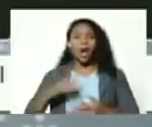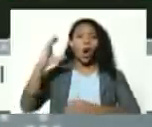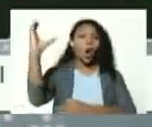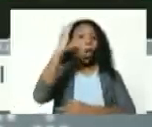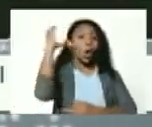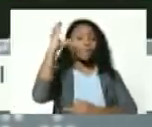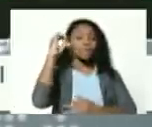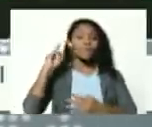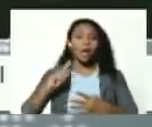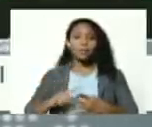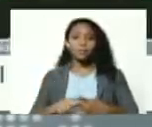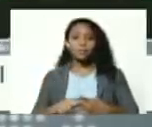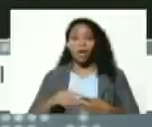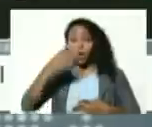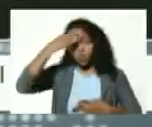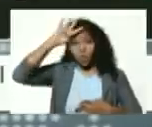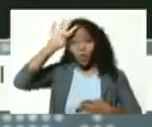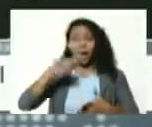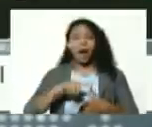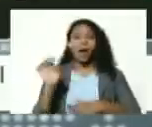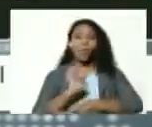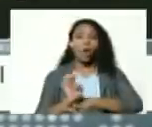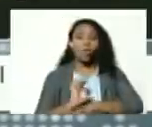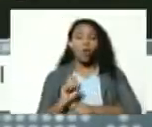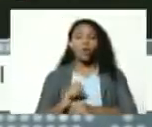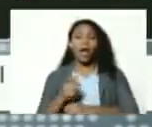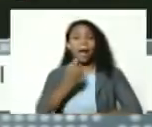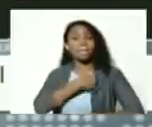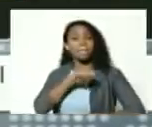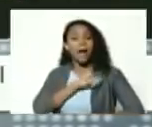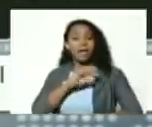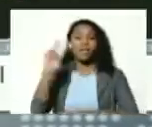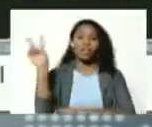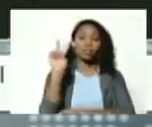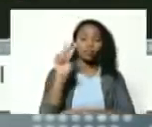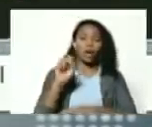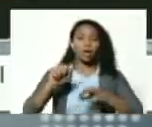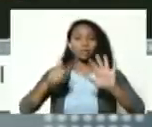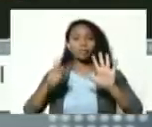Cuba Ecuador España y Venezuela